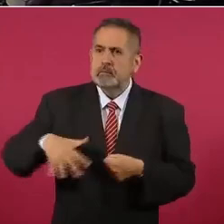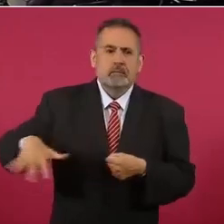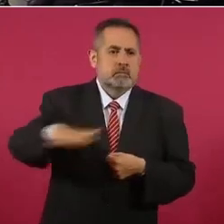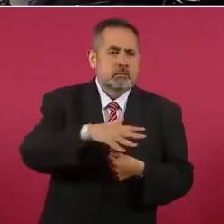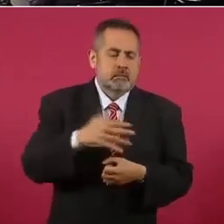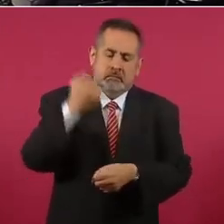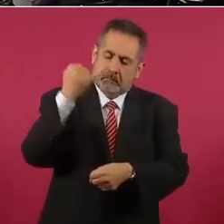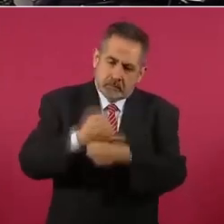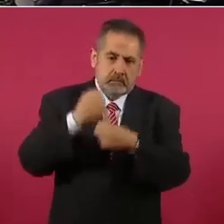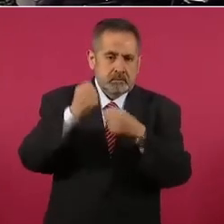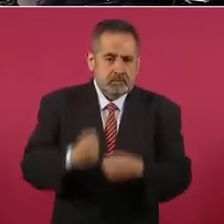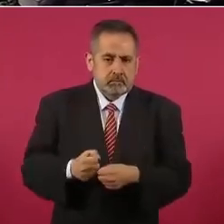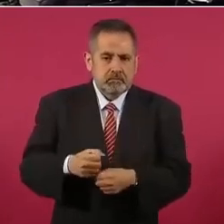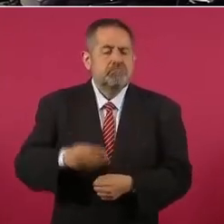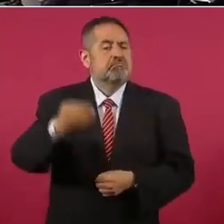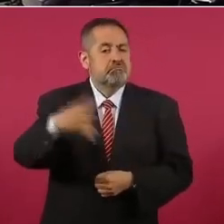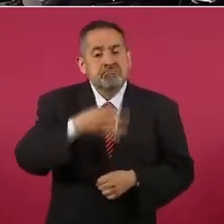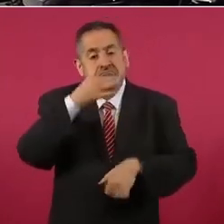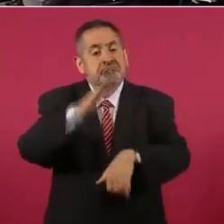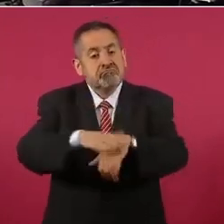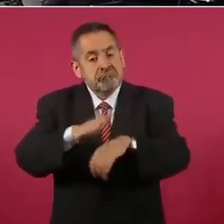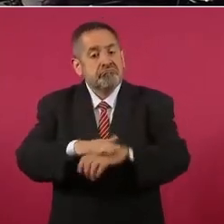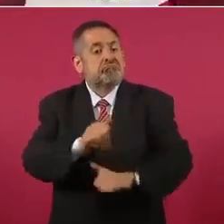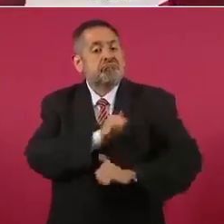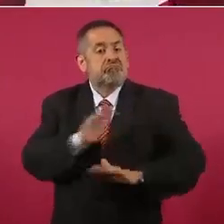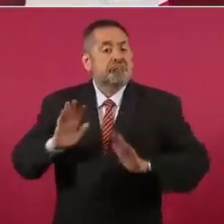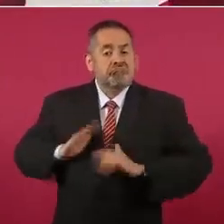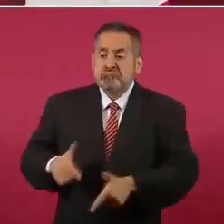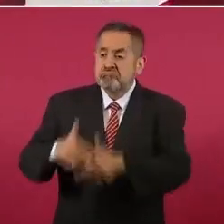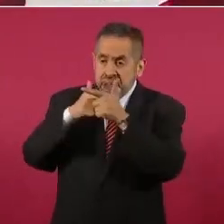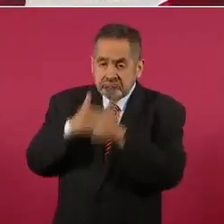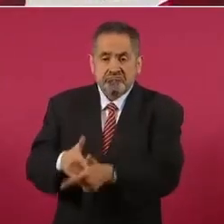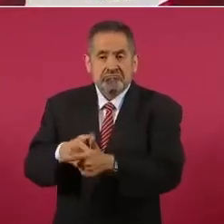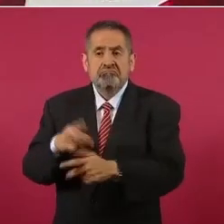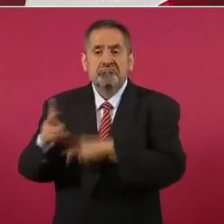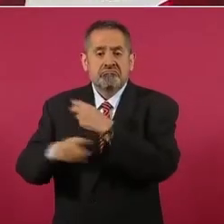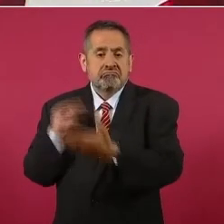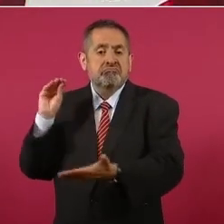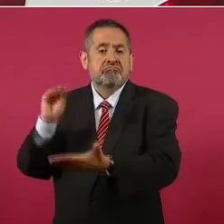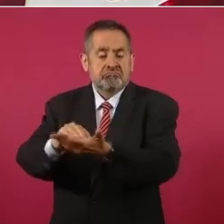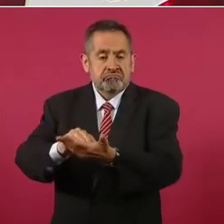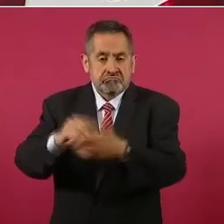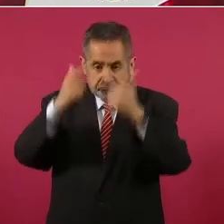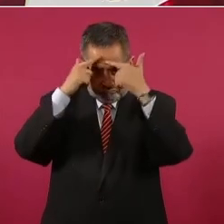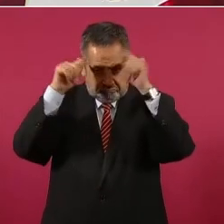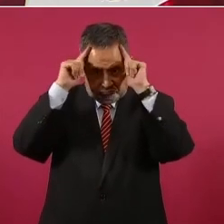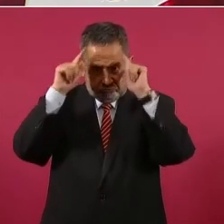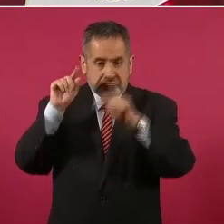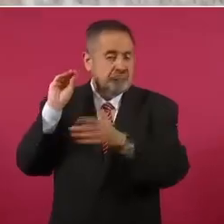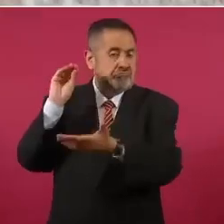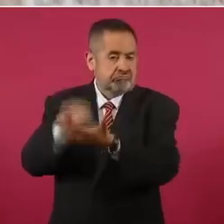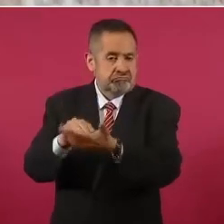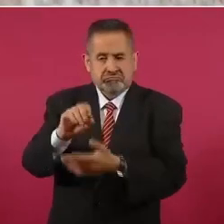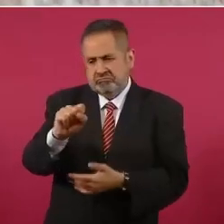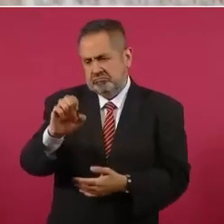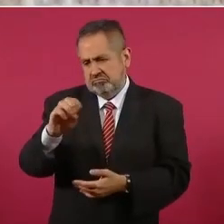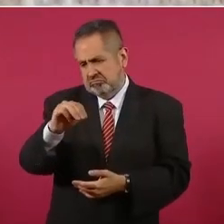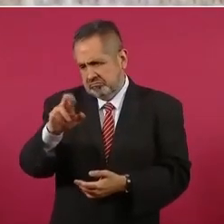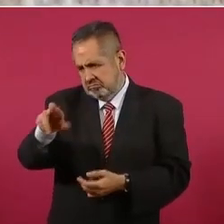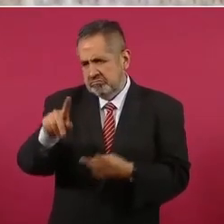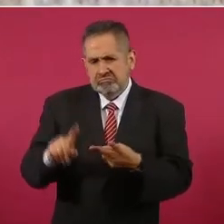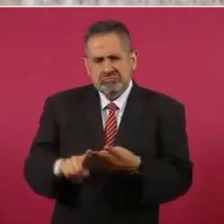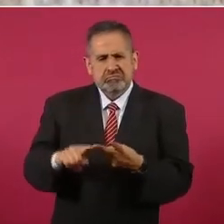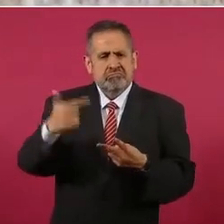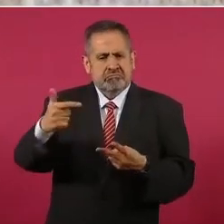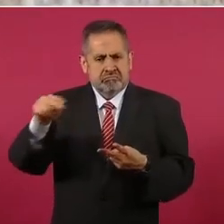pues sí va a seguir el Ejército y va a seguir la Marina y va a seguir la Guardia